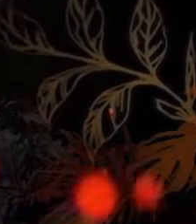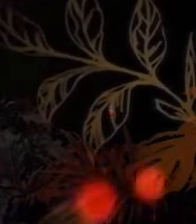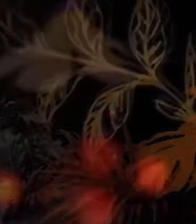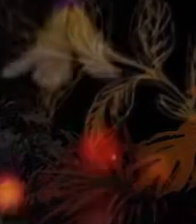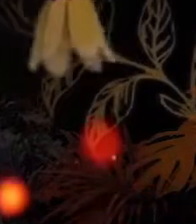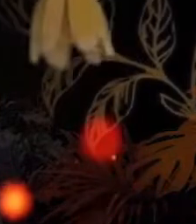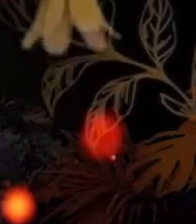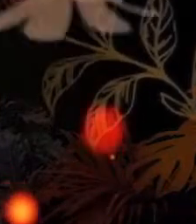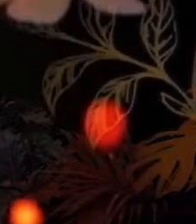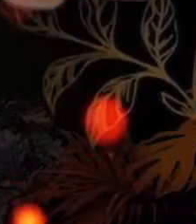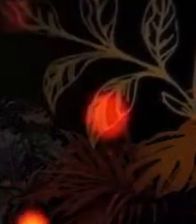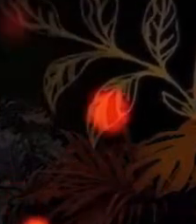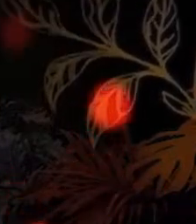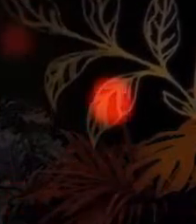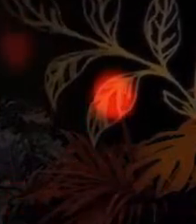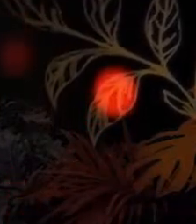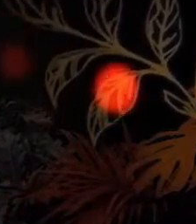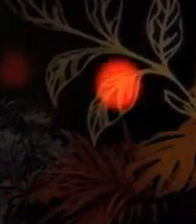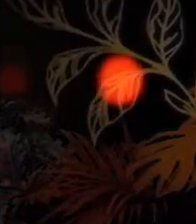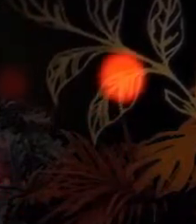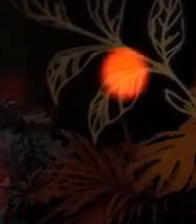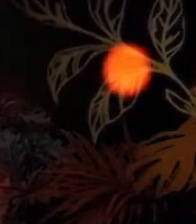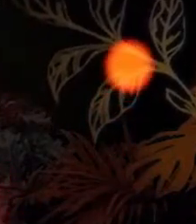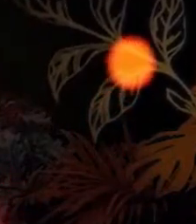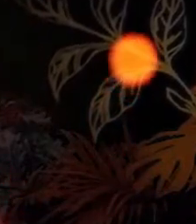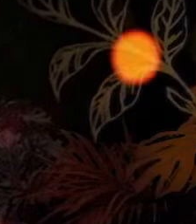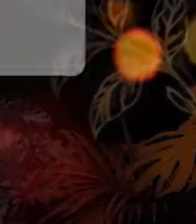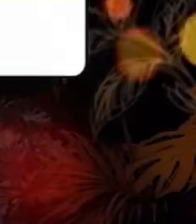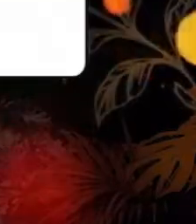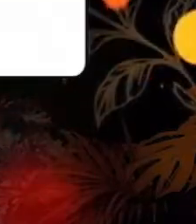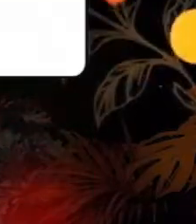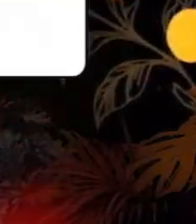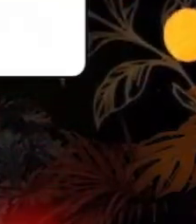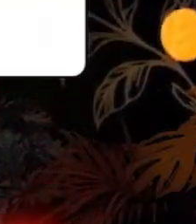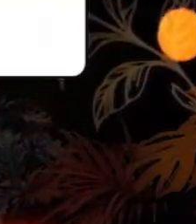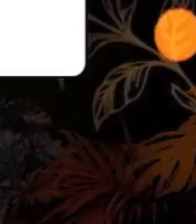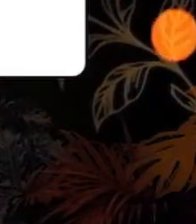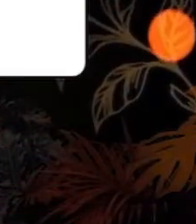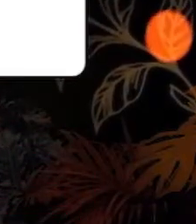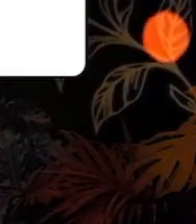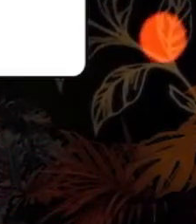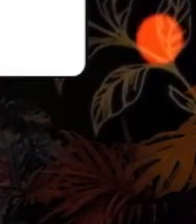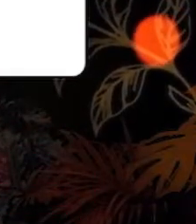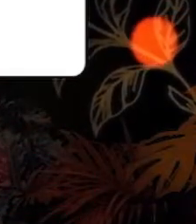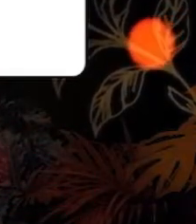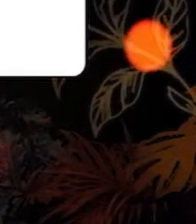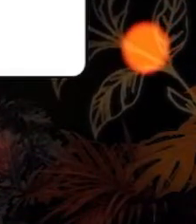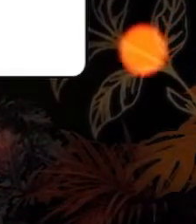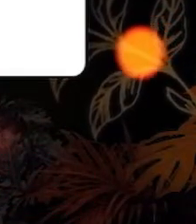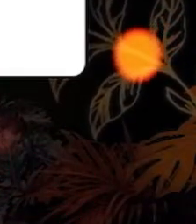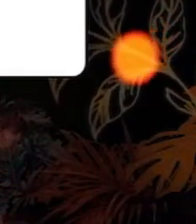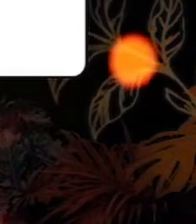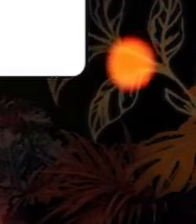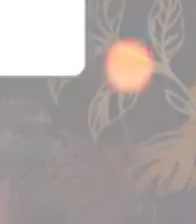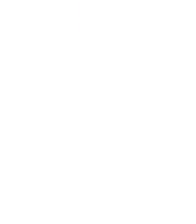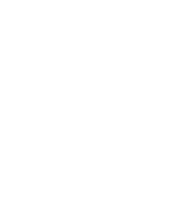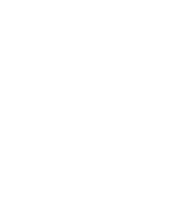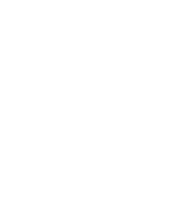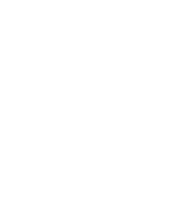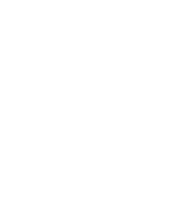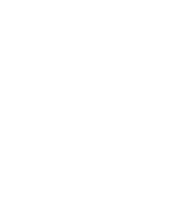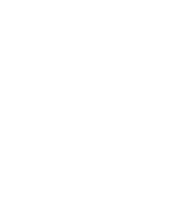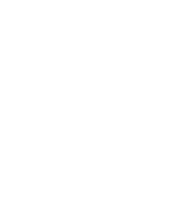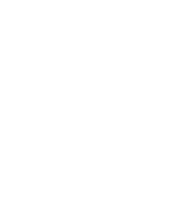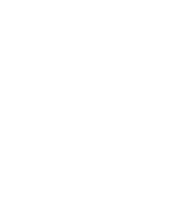Medios. Audiotopía, edición Bicentenario. Una coproducción del Teatro Nacional de Costa Rica y CINART, Costa Rica Medios.